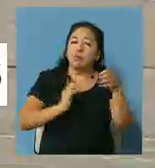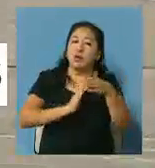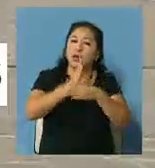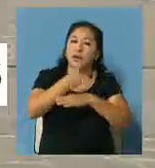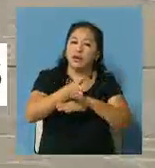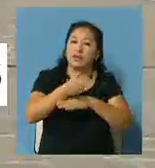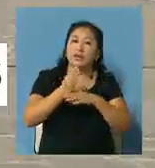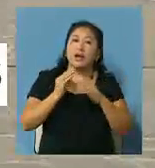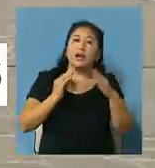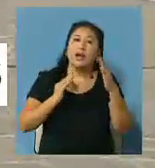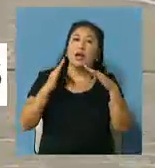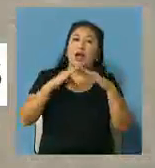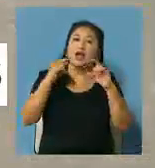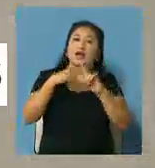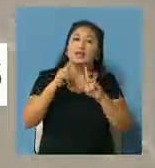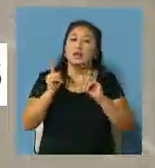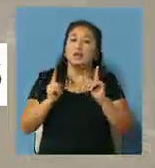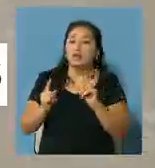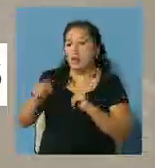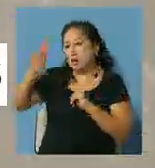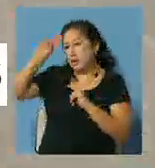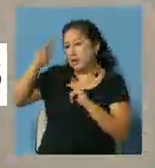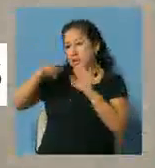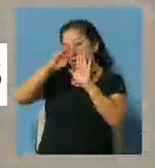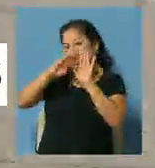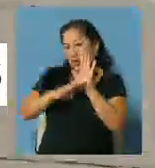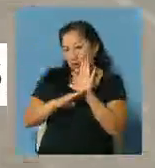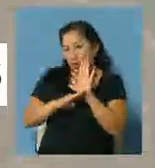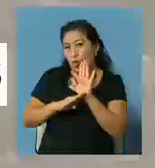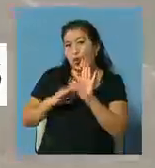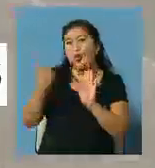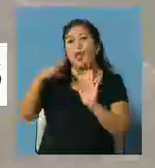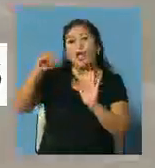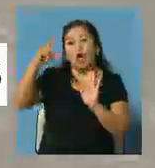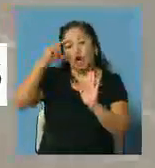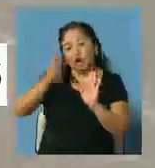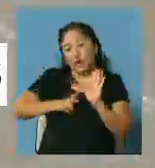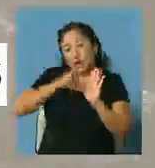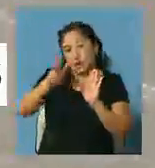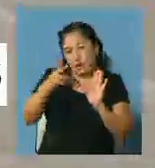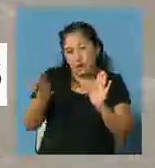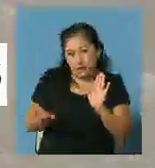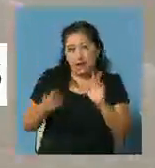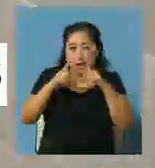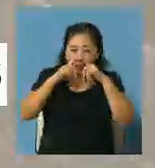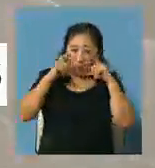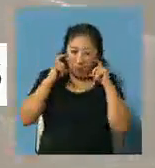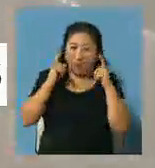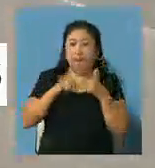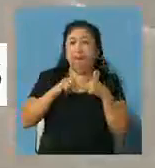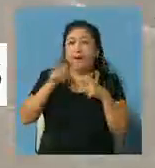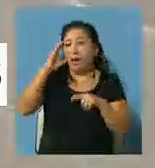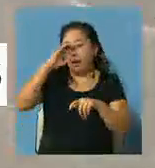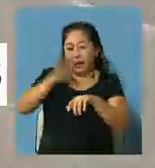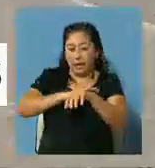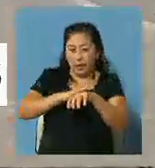ejemplo, usar el templo? Sí, nosotros tenemos que respetar el protocolo marcado por el COE lo que ya sabemos, ¿no? el tapaboque, el alcohol